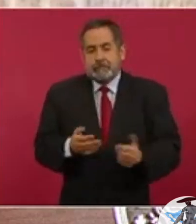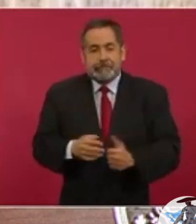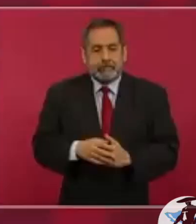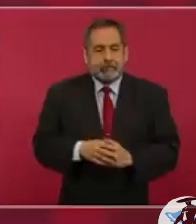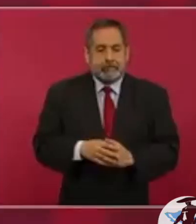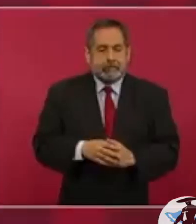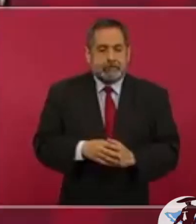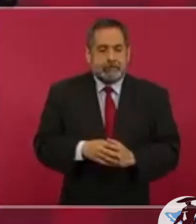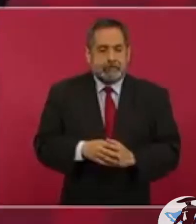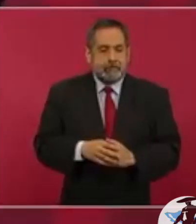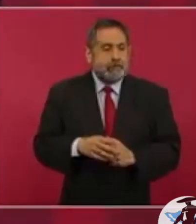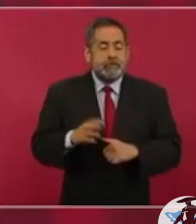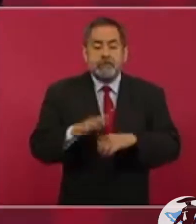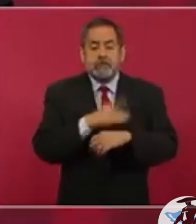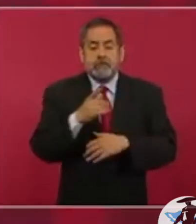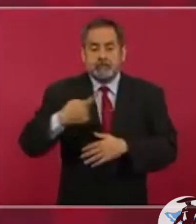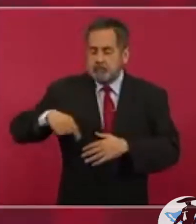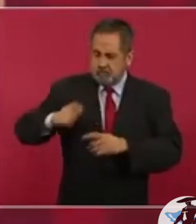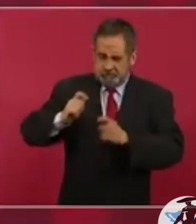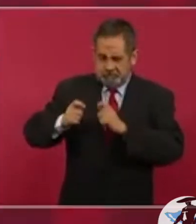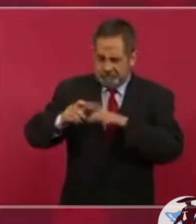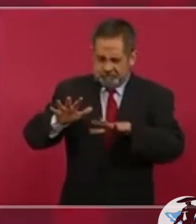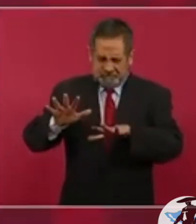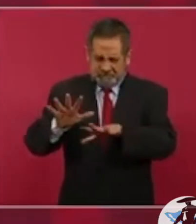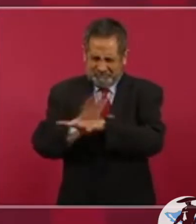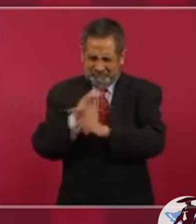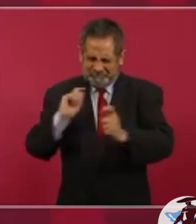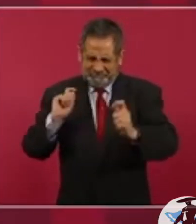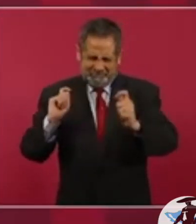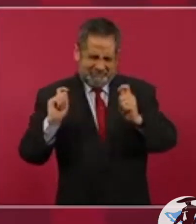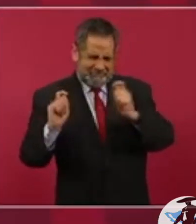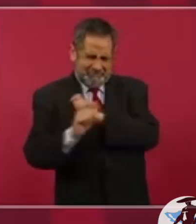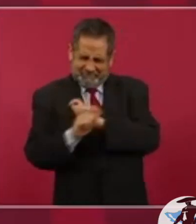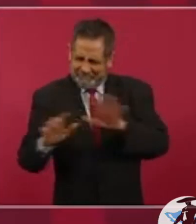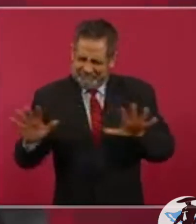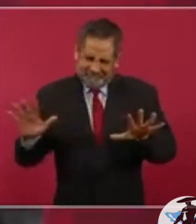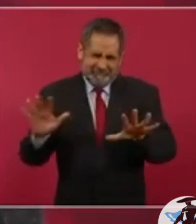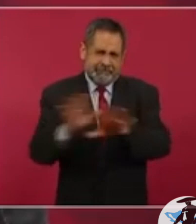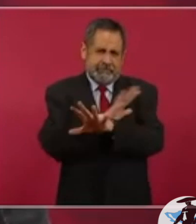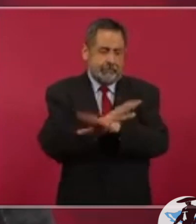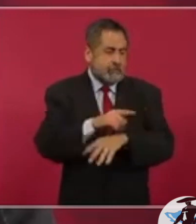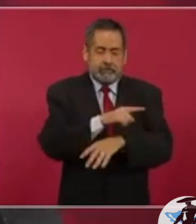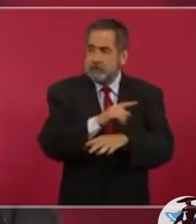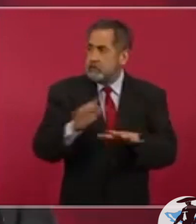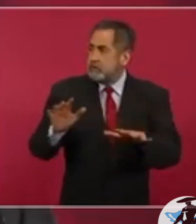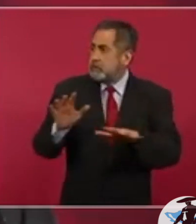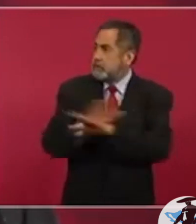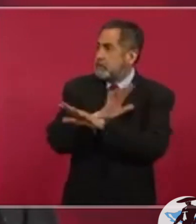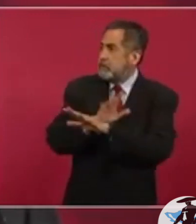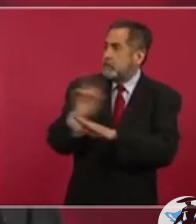ante un proceso de transformación. de ahí viene la palabra reaccionario.